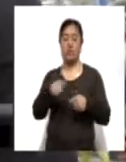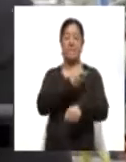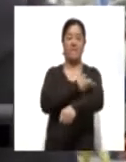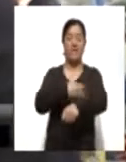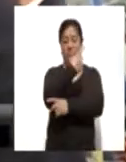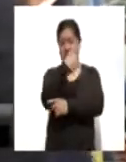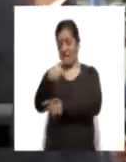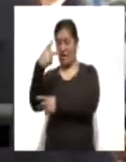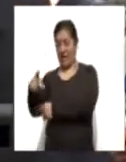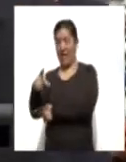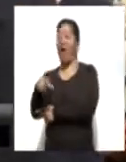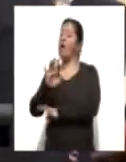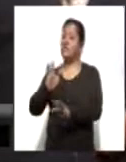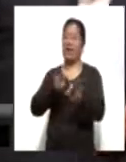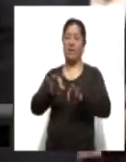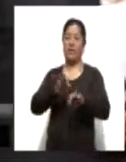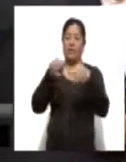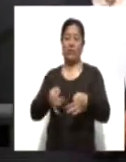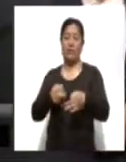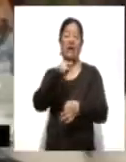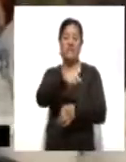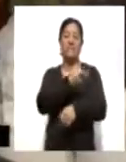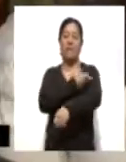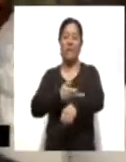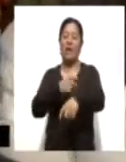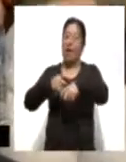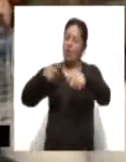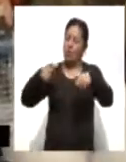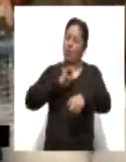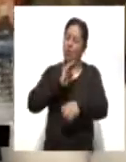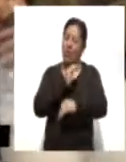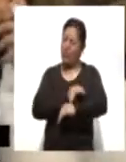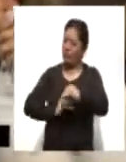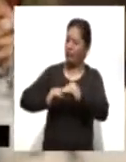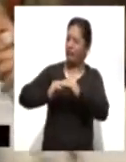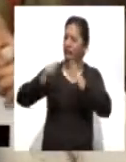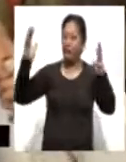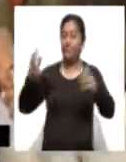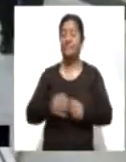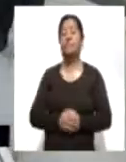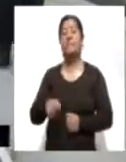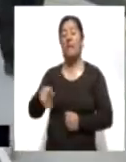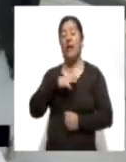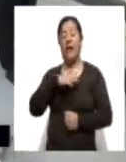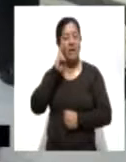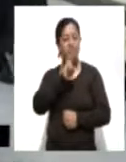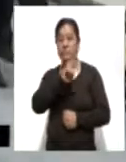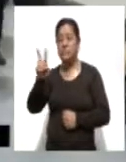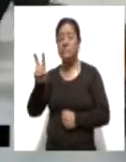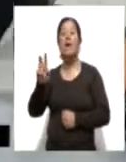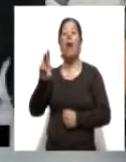gobernador Marco Mena señaló que la administración estatal continuará con el respaldo a inversionistas bajo la visión de ser un facilitador para que los